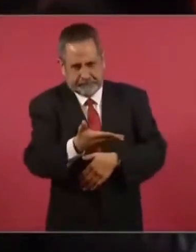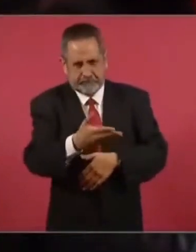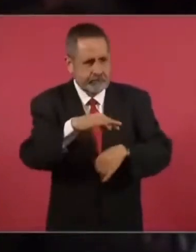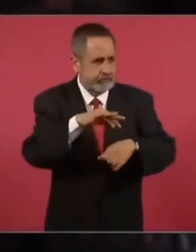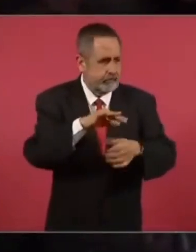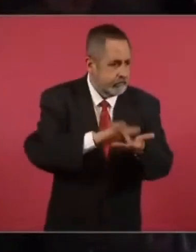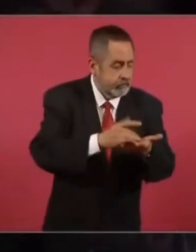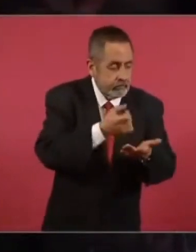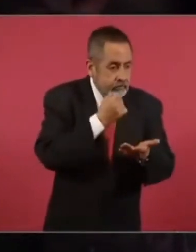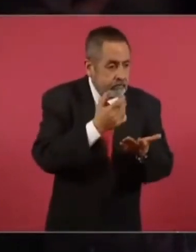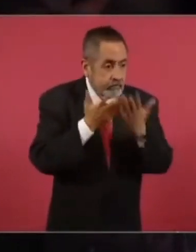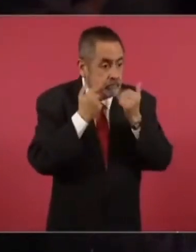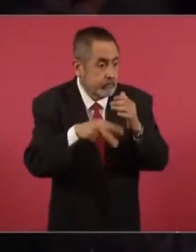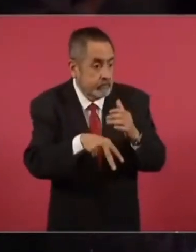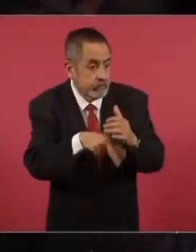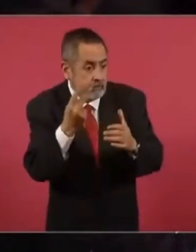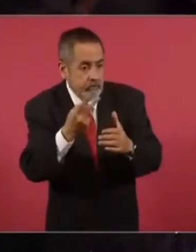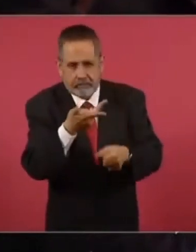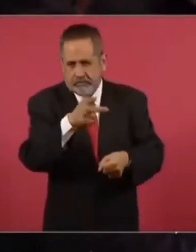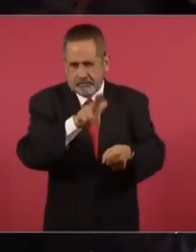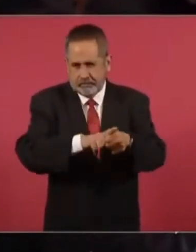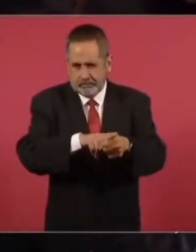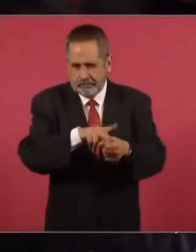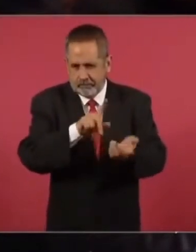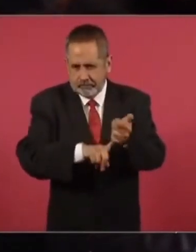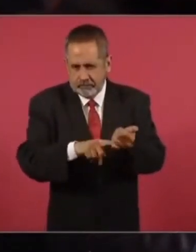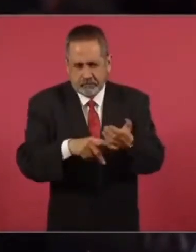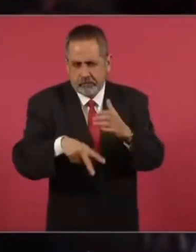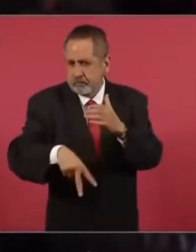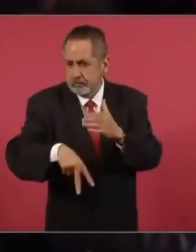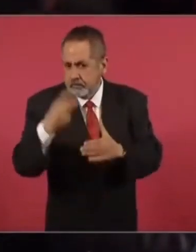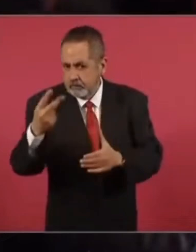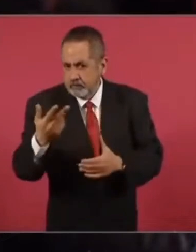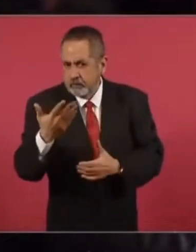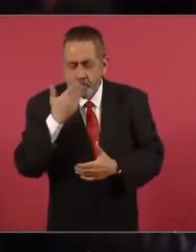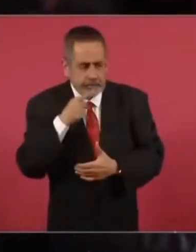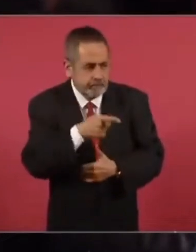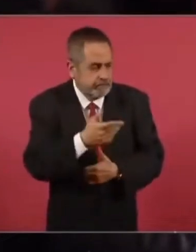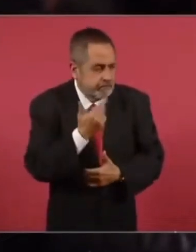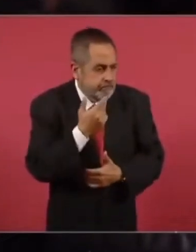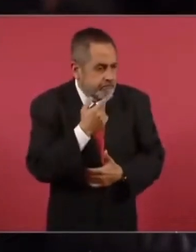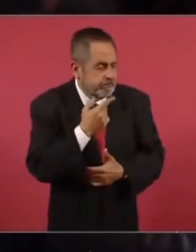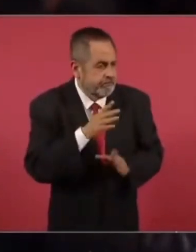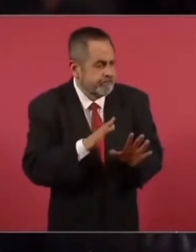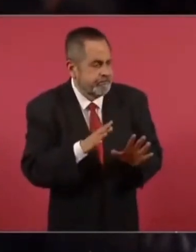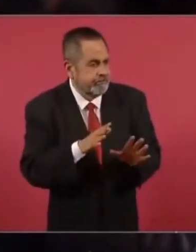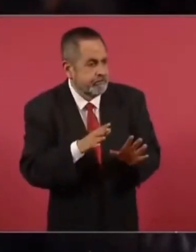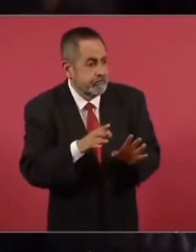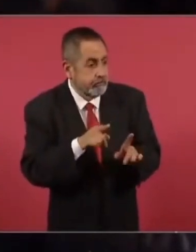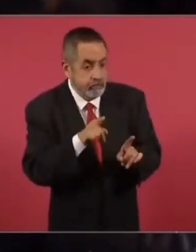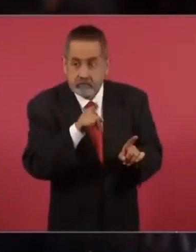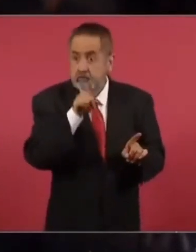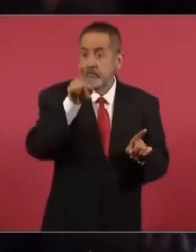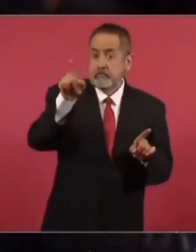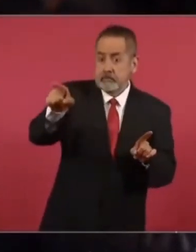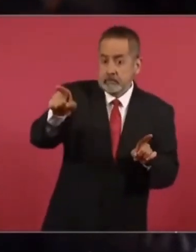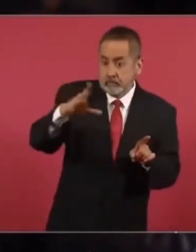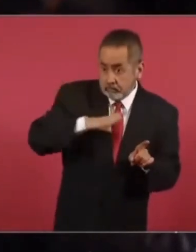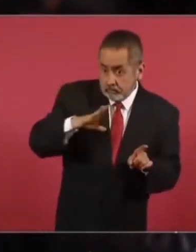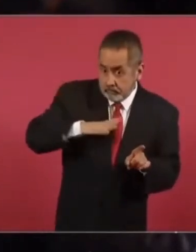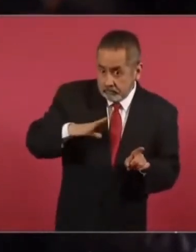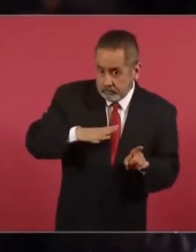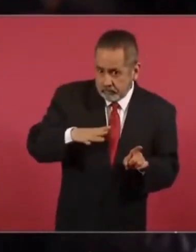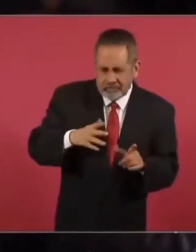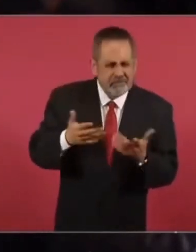que no está en su hospital o en su clínica y después se ubica este fármaco, ¿no ha